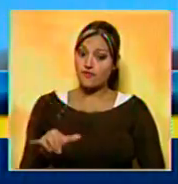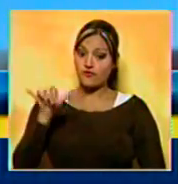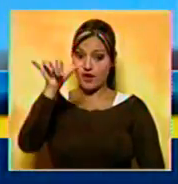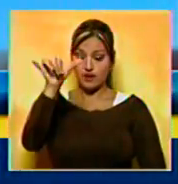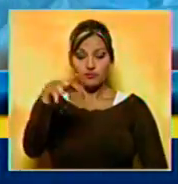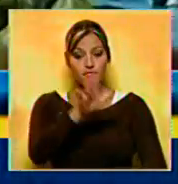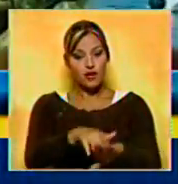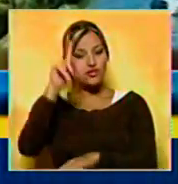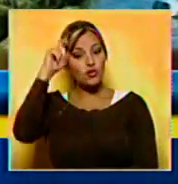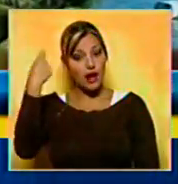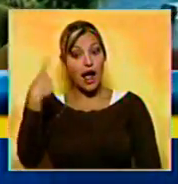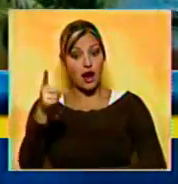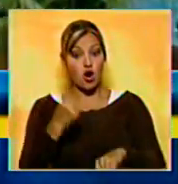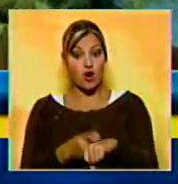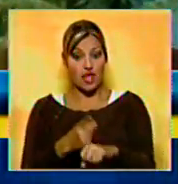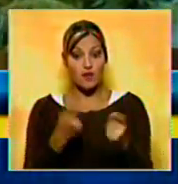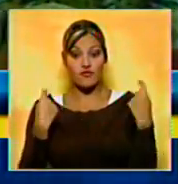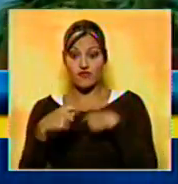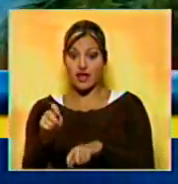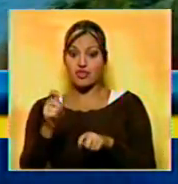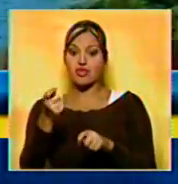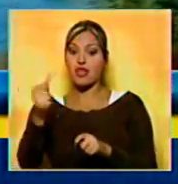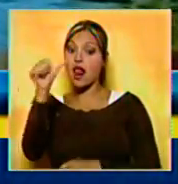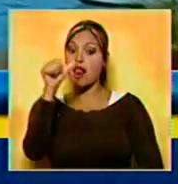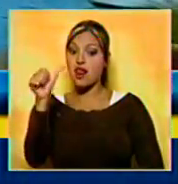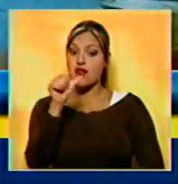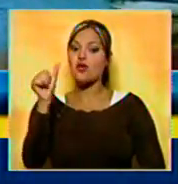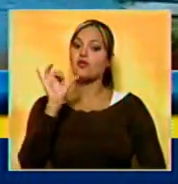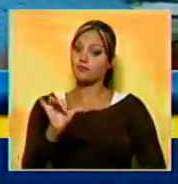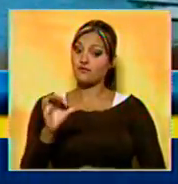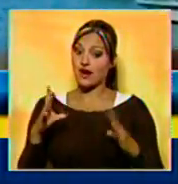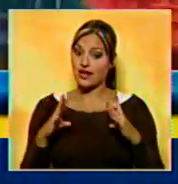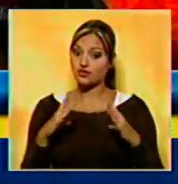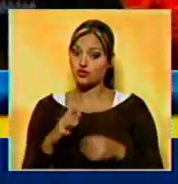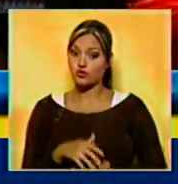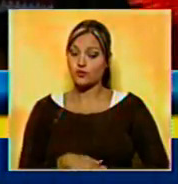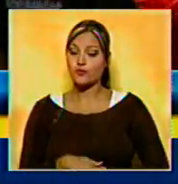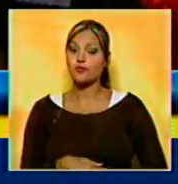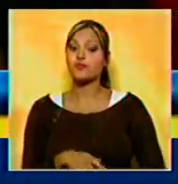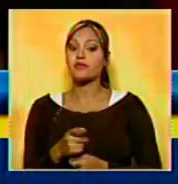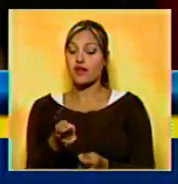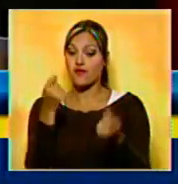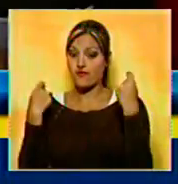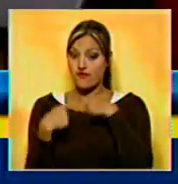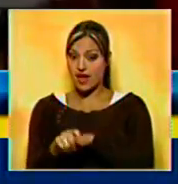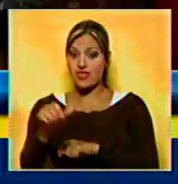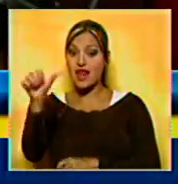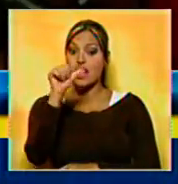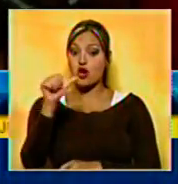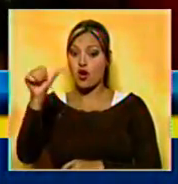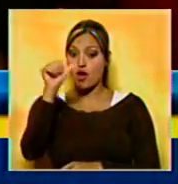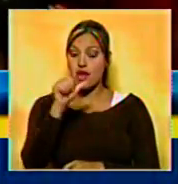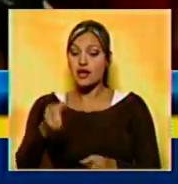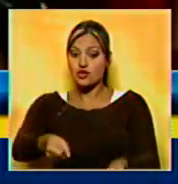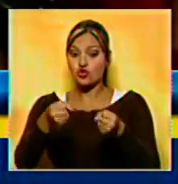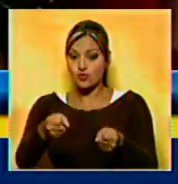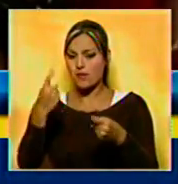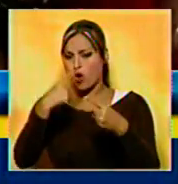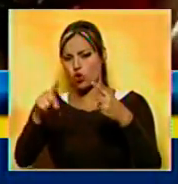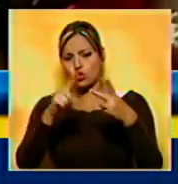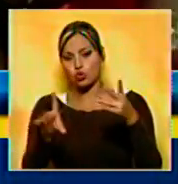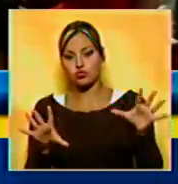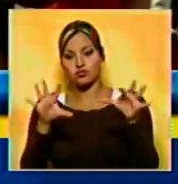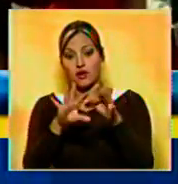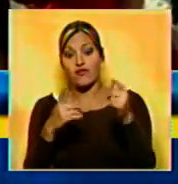recordó que existe un horario de expendio de licores durante el azueto. Distribuidores, licorería, supermercados y afines,